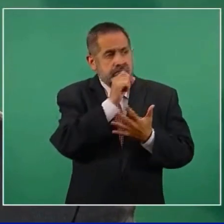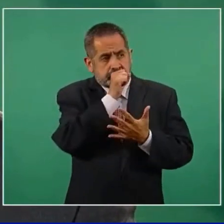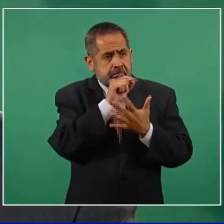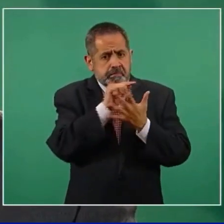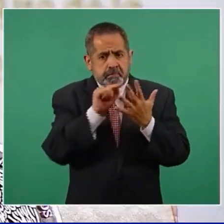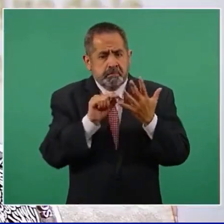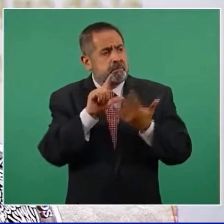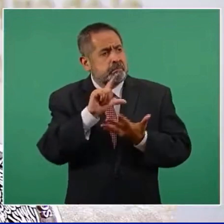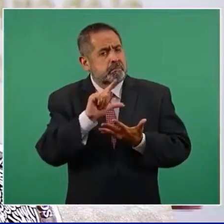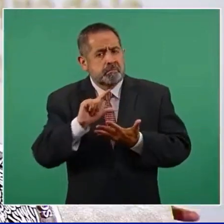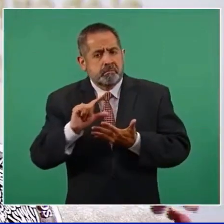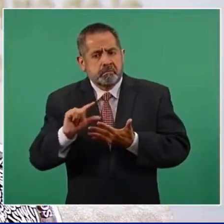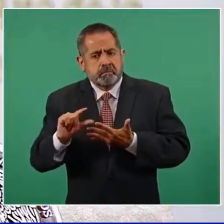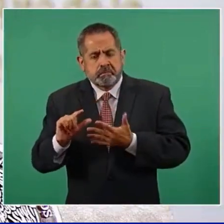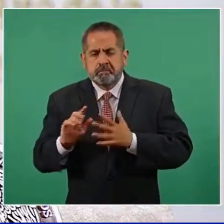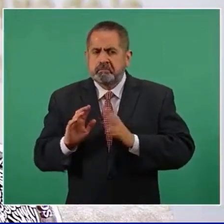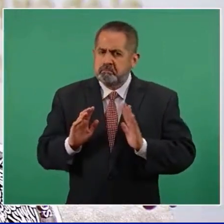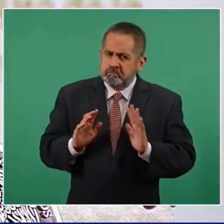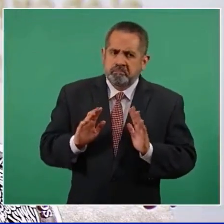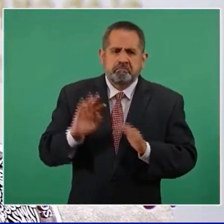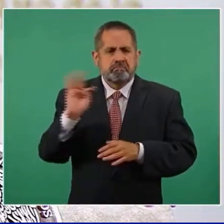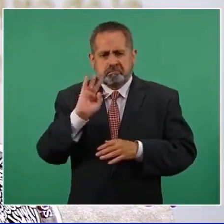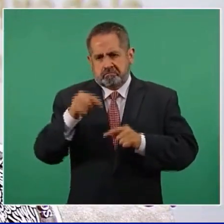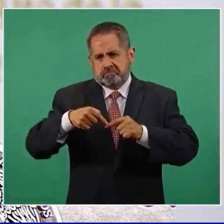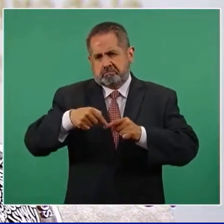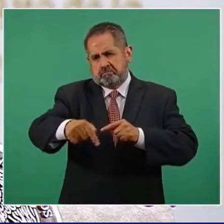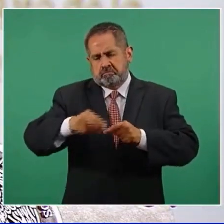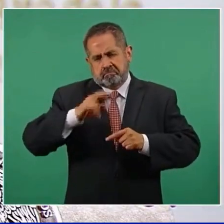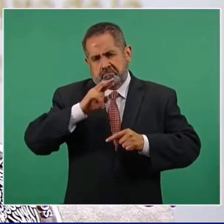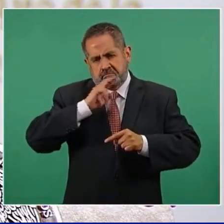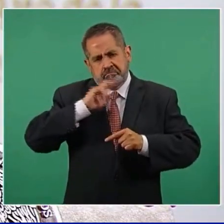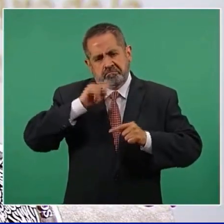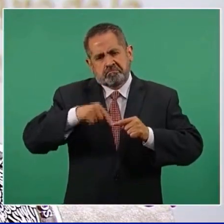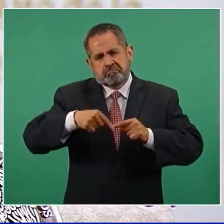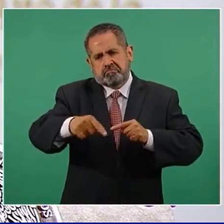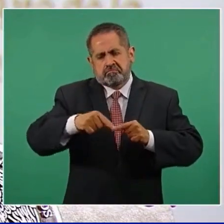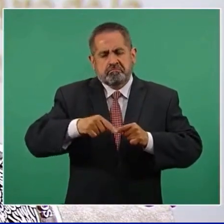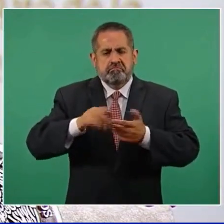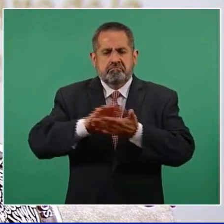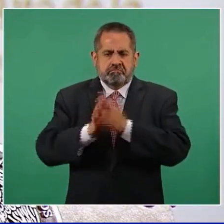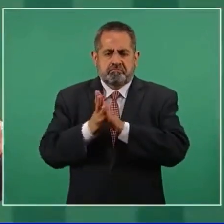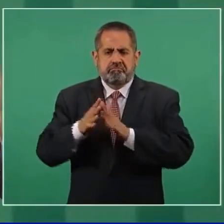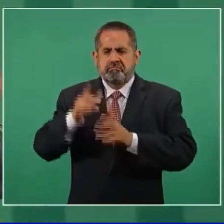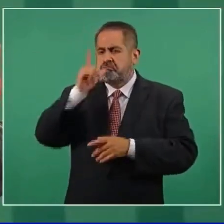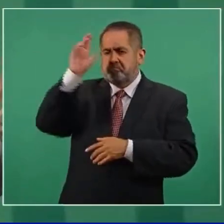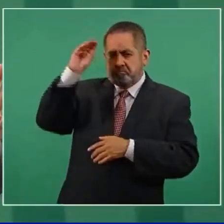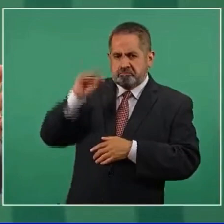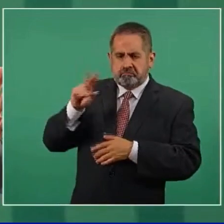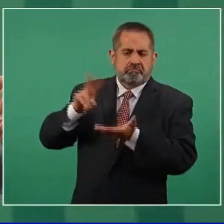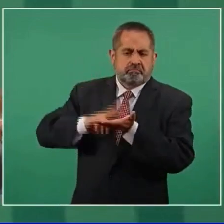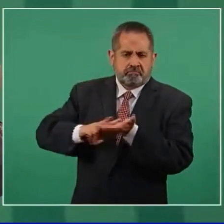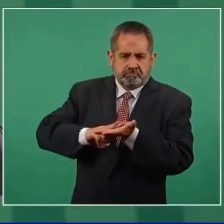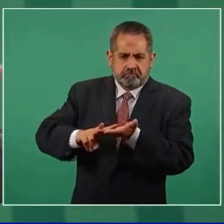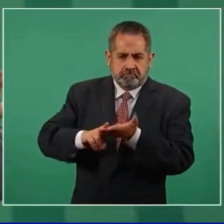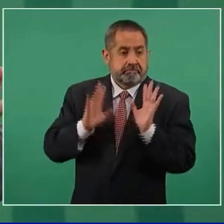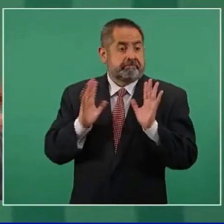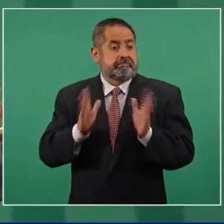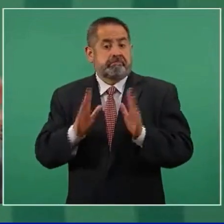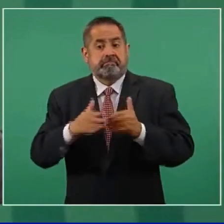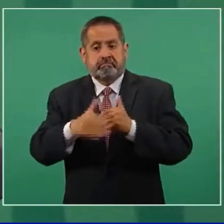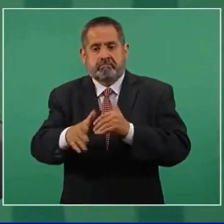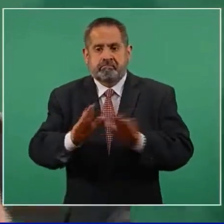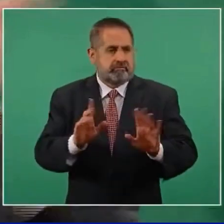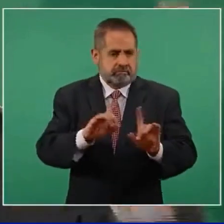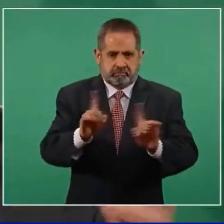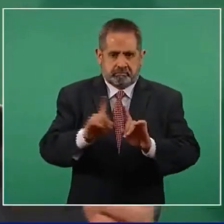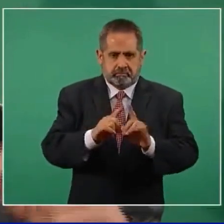actividad de la epidemia, lo que sugiere que muy pronto estará en semáforo verde, pero no adelantemos vísperas, es decir, que nadie